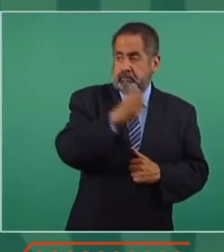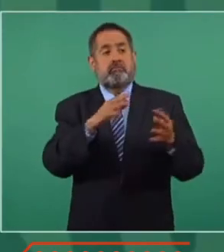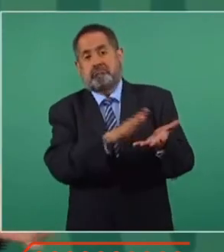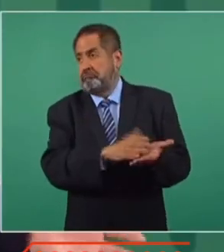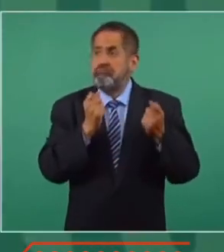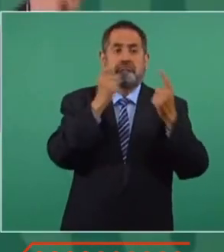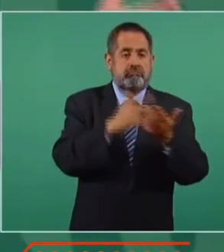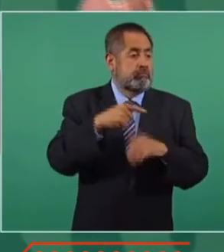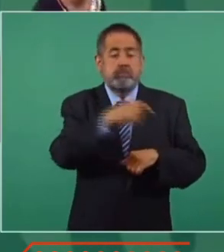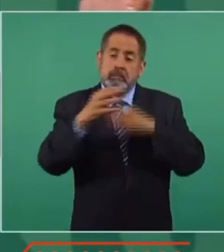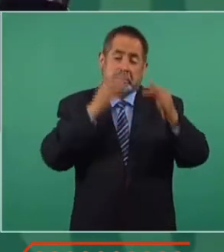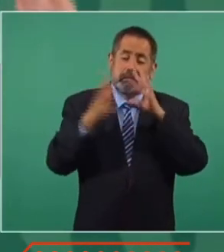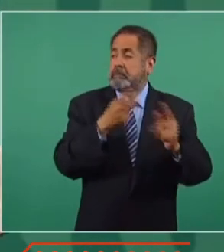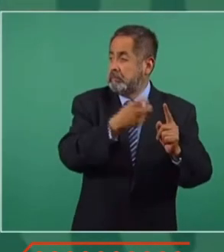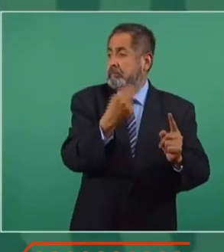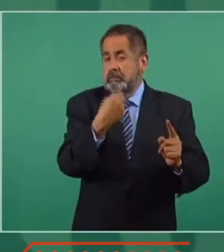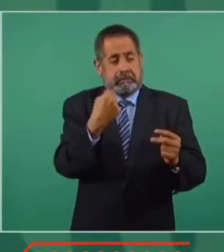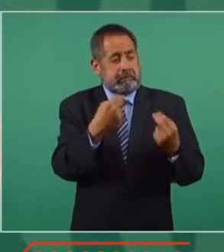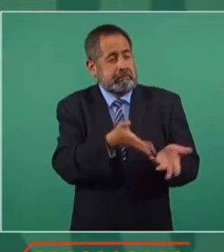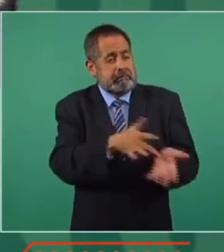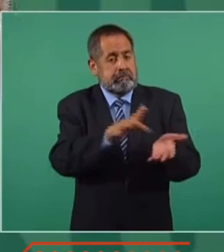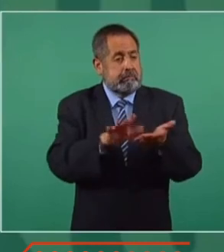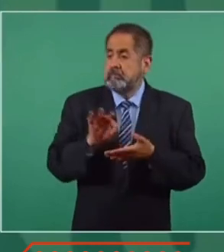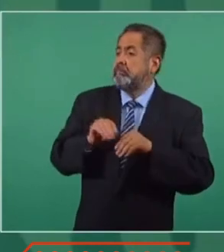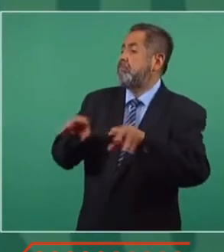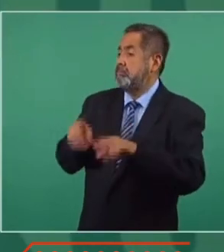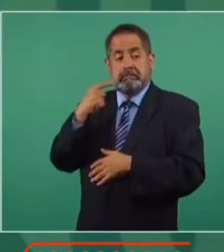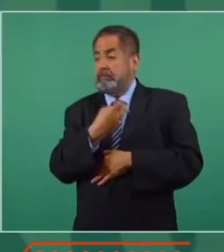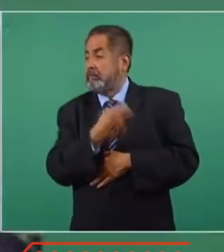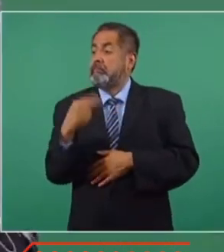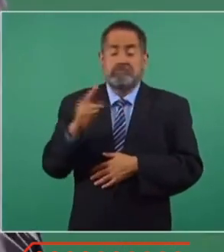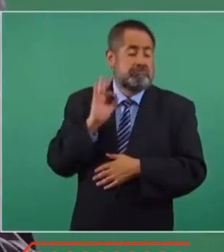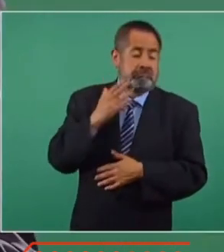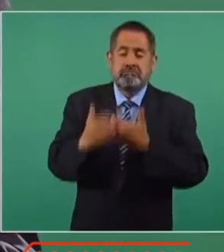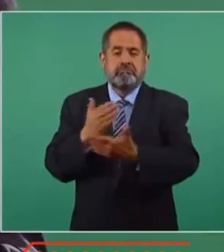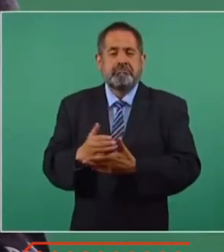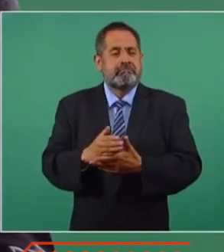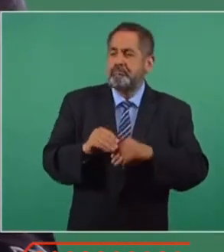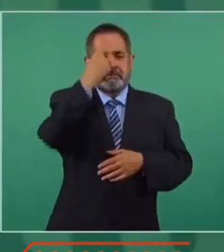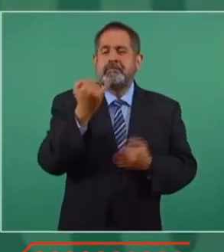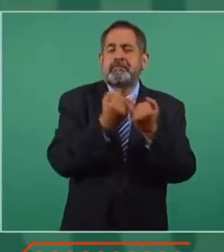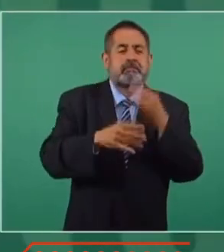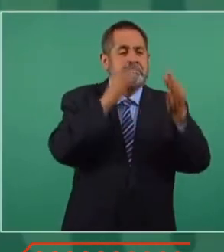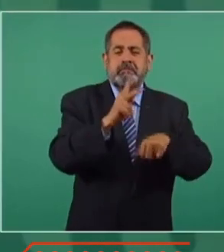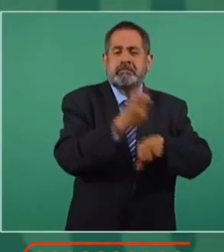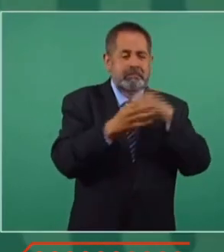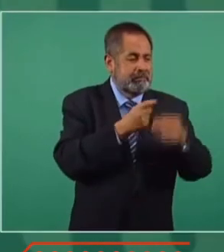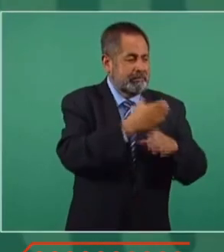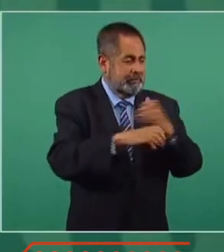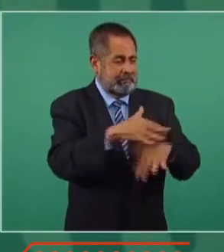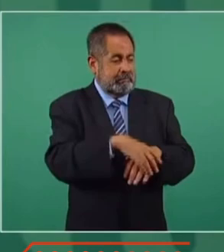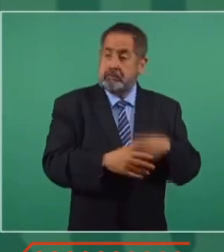prestigio por campañas publicitarias. Se les introdujo al mercado como se introduce un producto chatarra, como si se